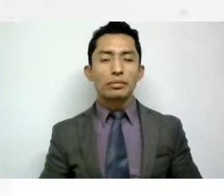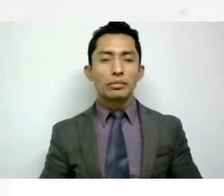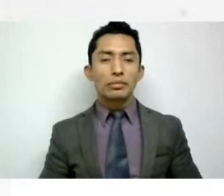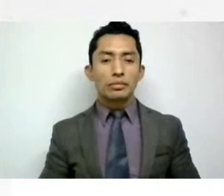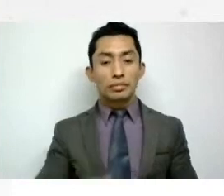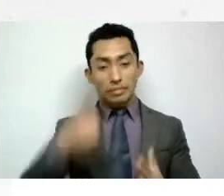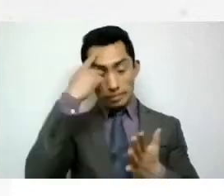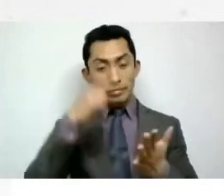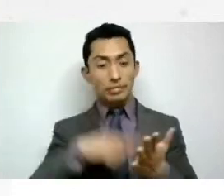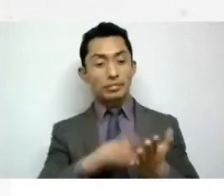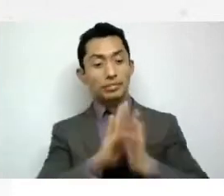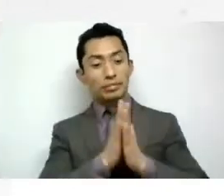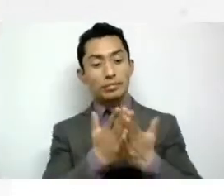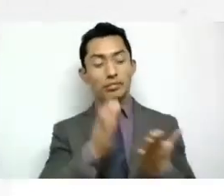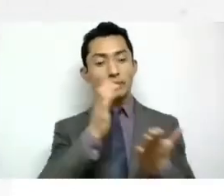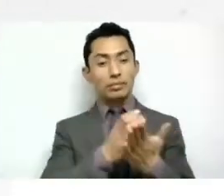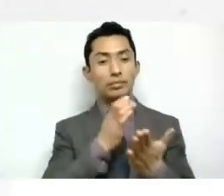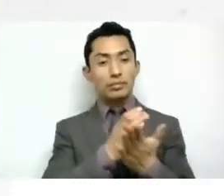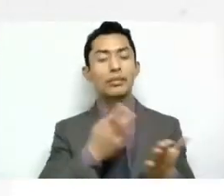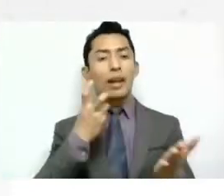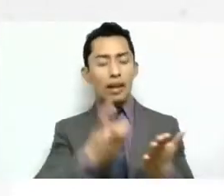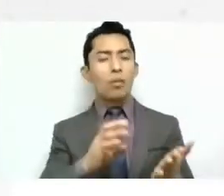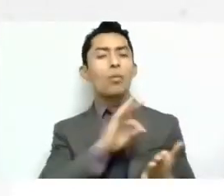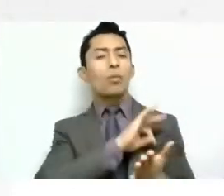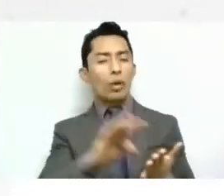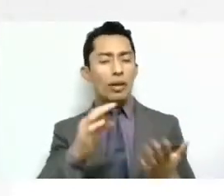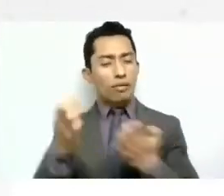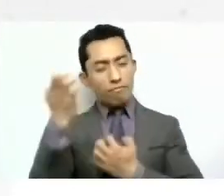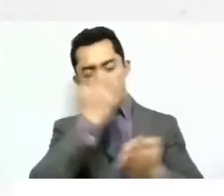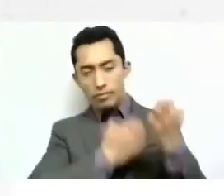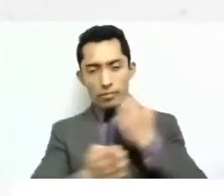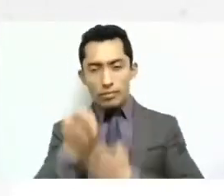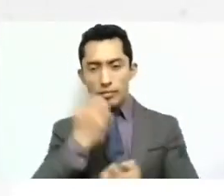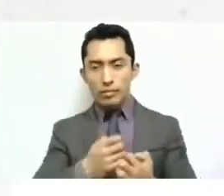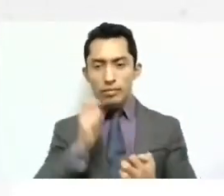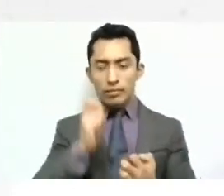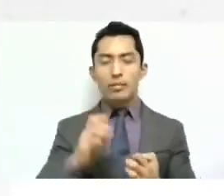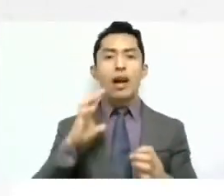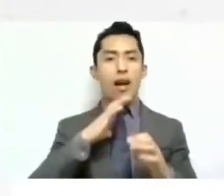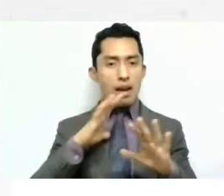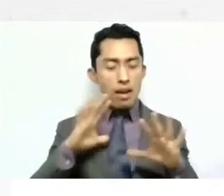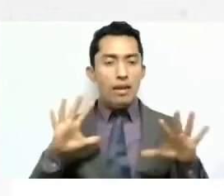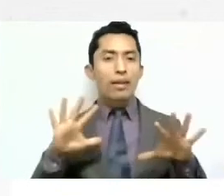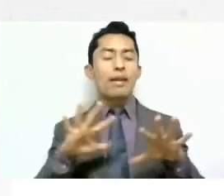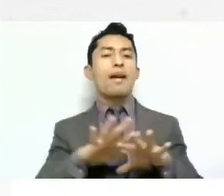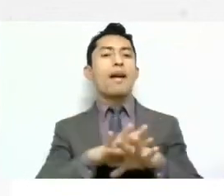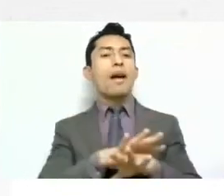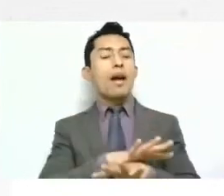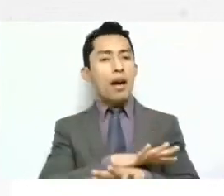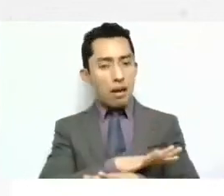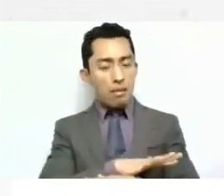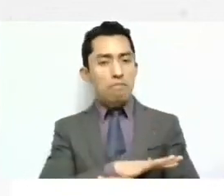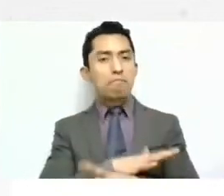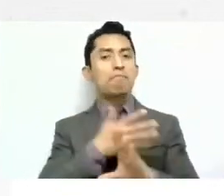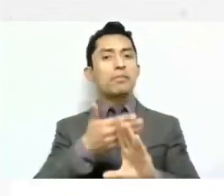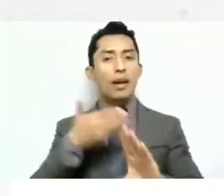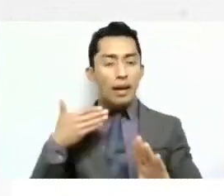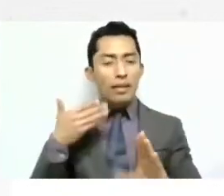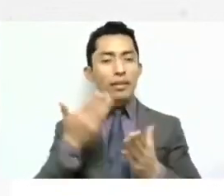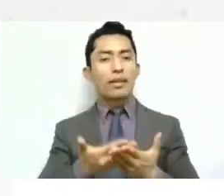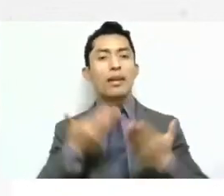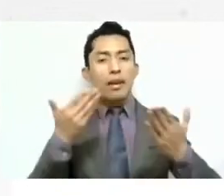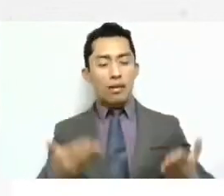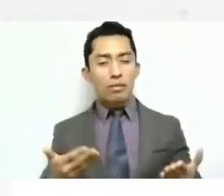cuaderno pudimos analizar, bueno, se puede analizar cómo ha evolucionado la forma de de analizar